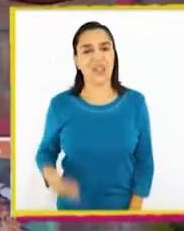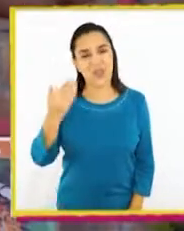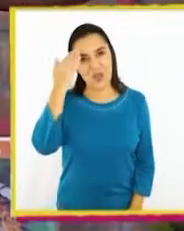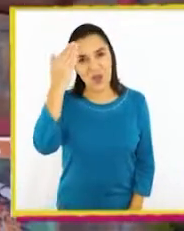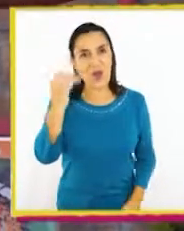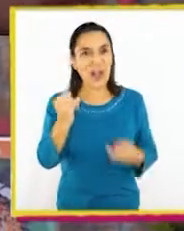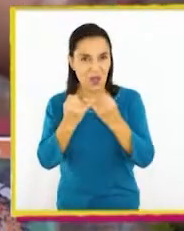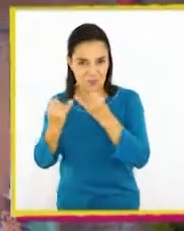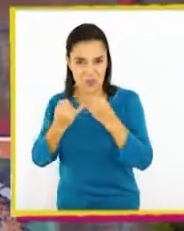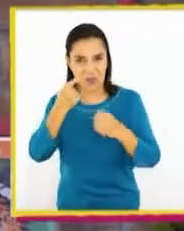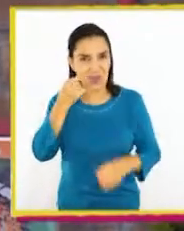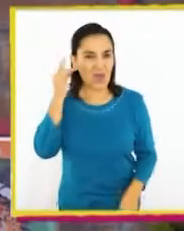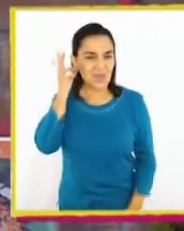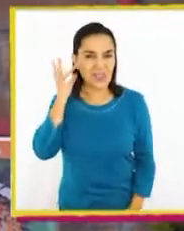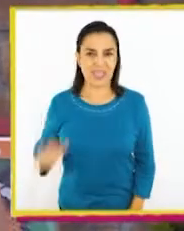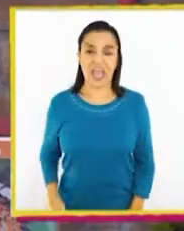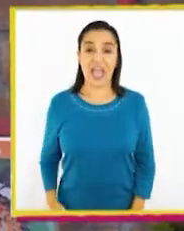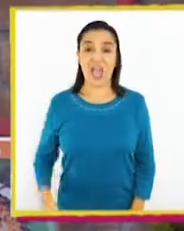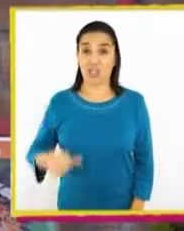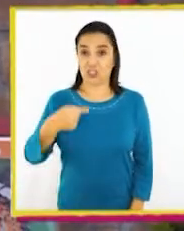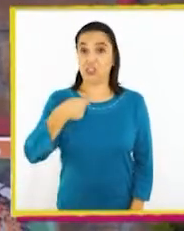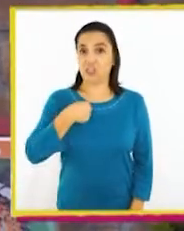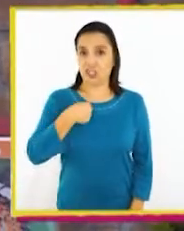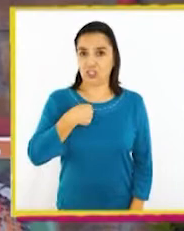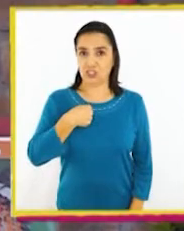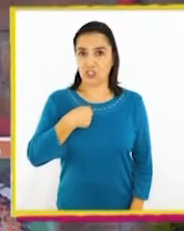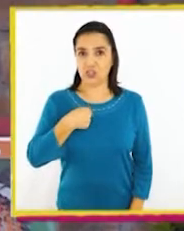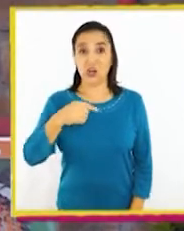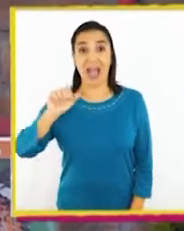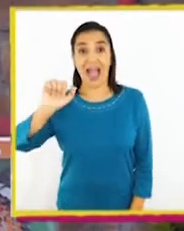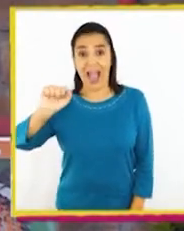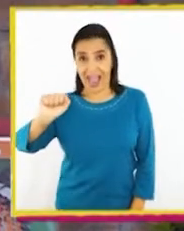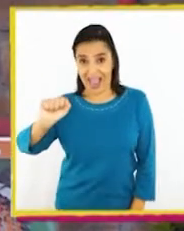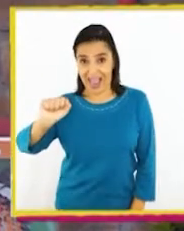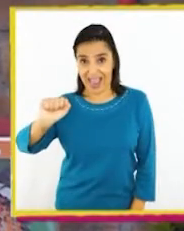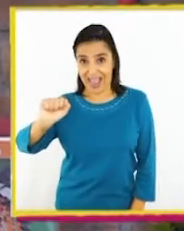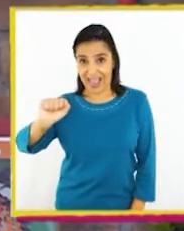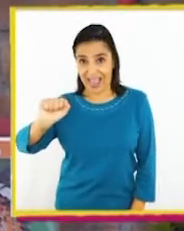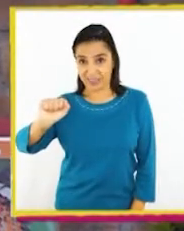¡Hola, amigos y amigas! ¡Soy Agustina!